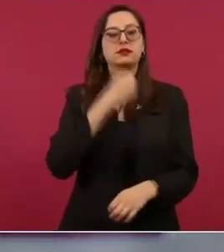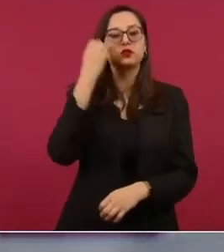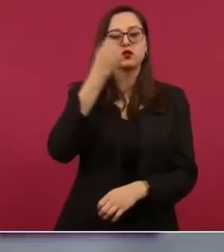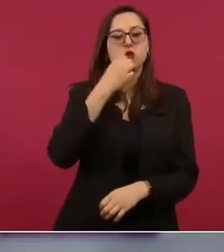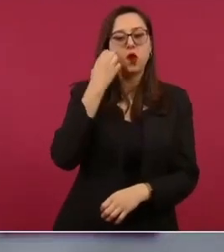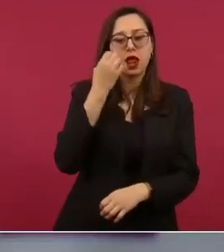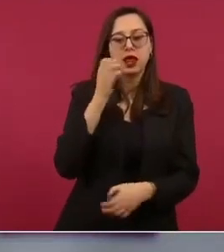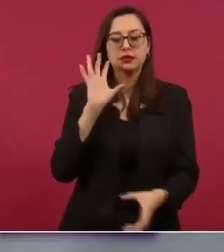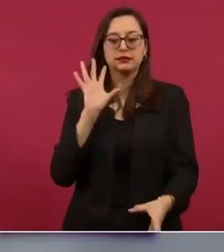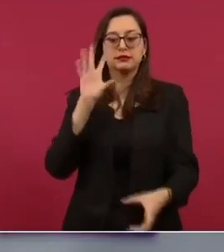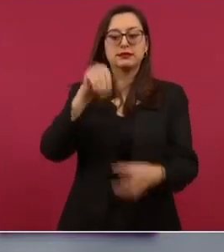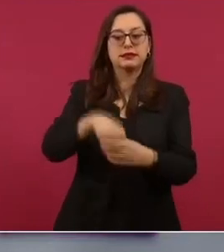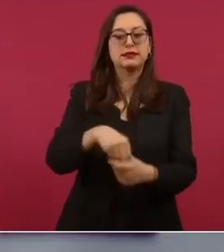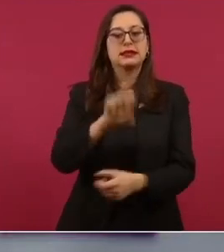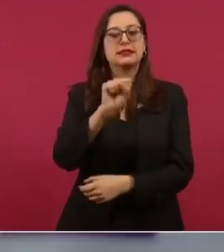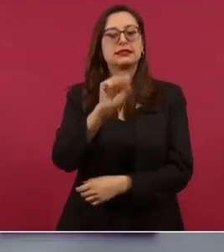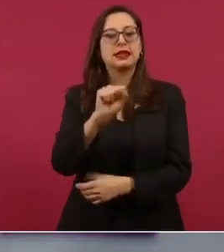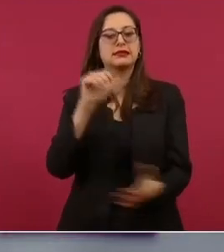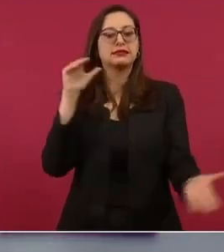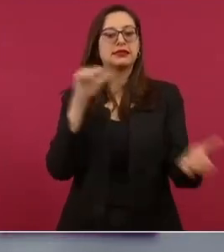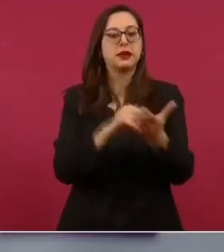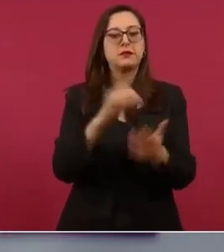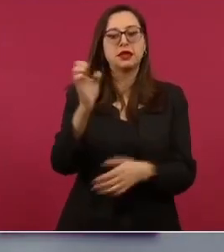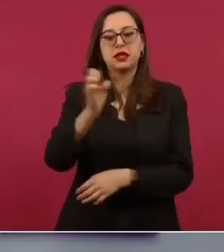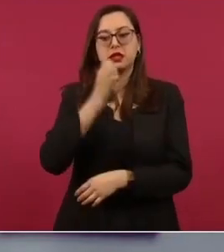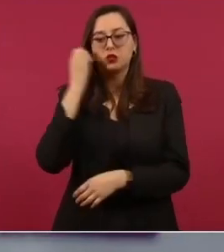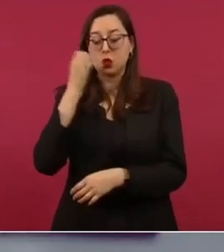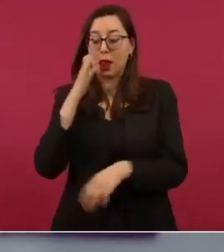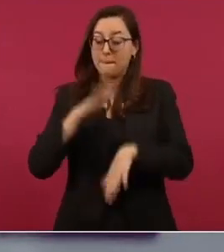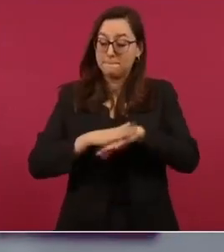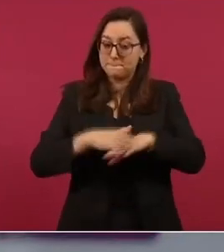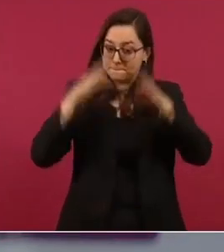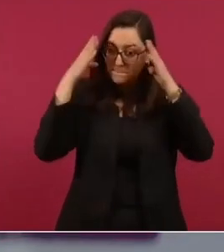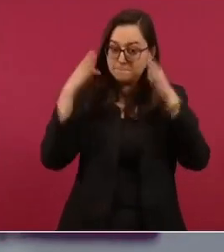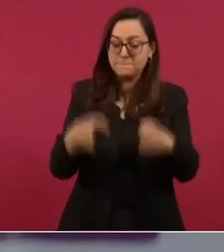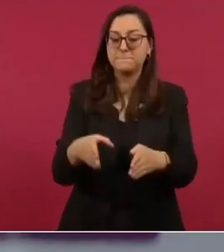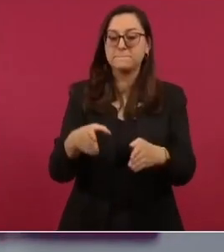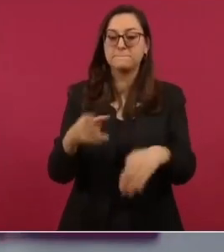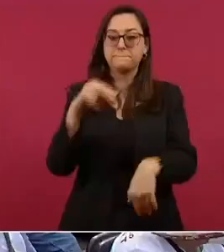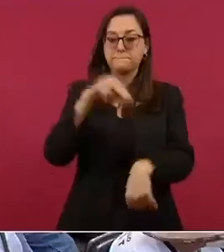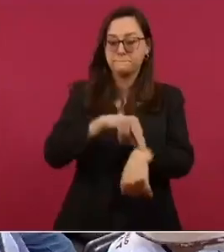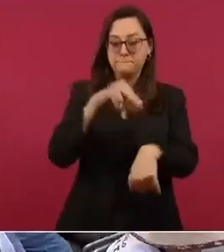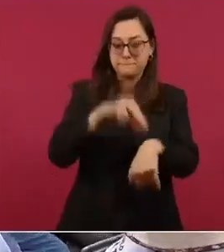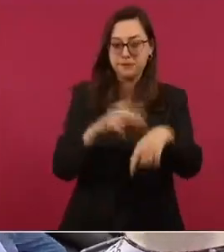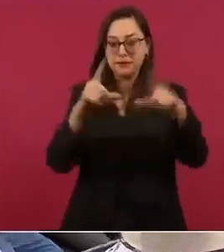alumnos con énfasis en escuelas de medicina y enfermería